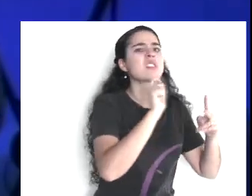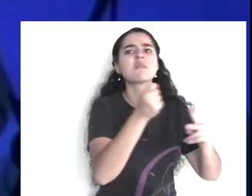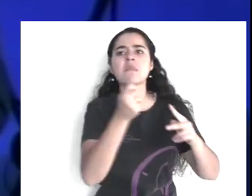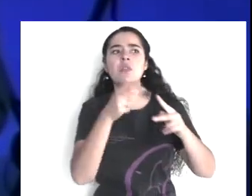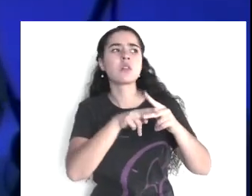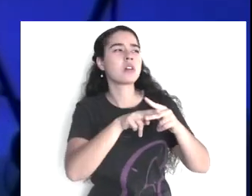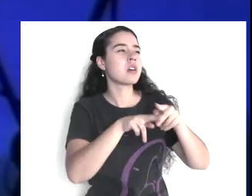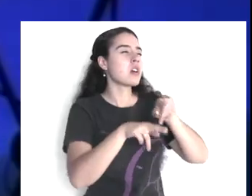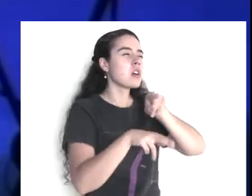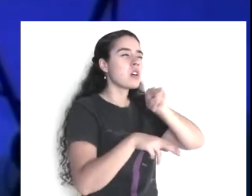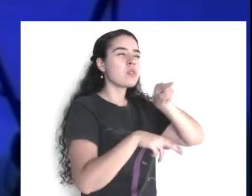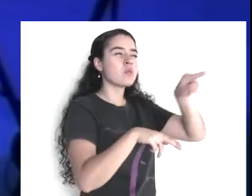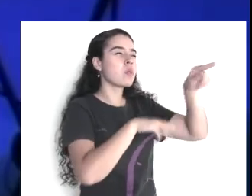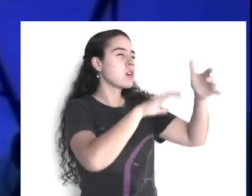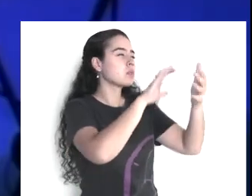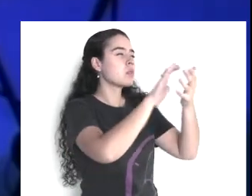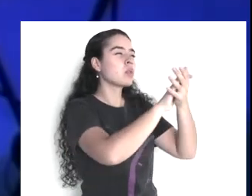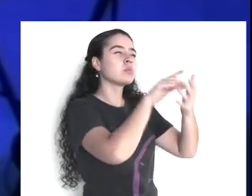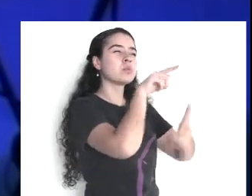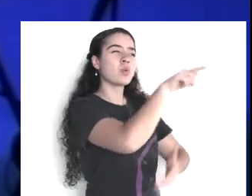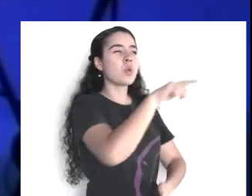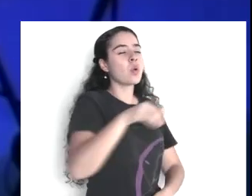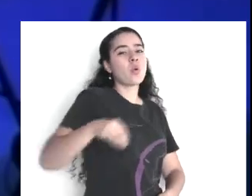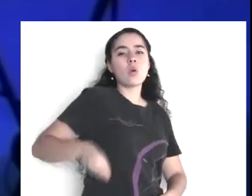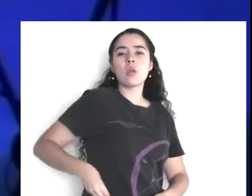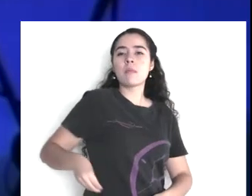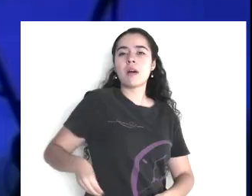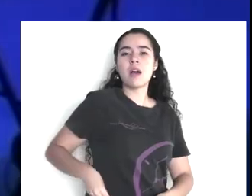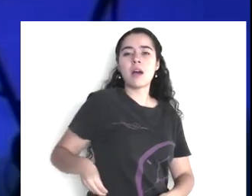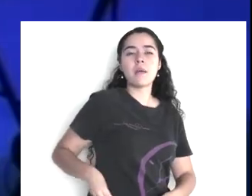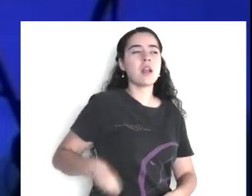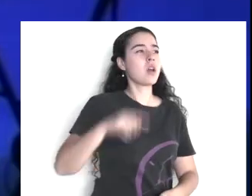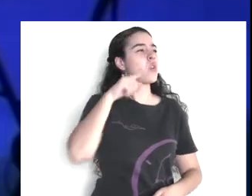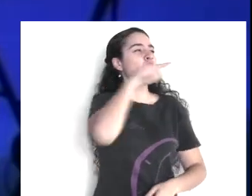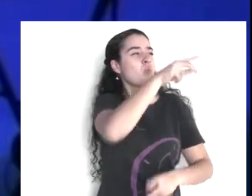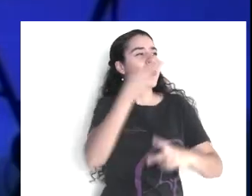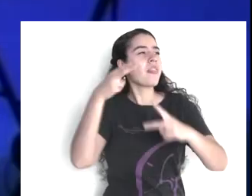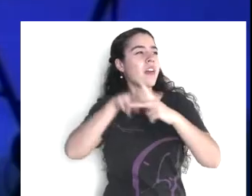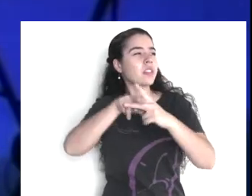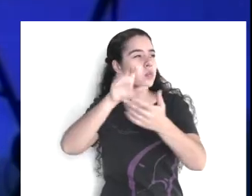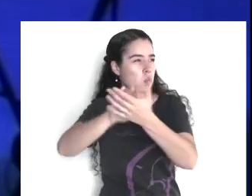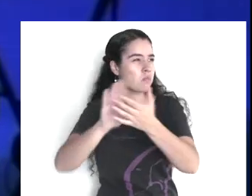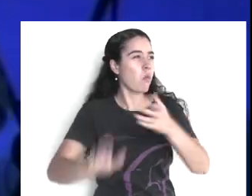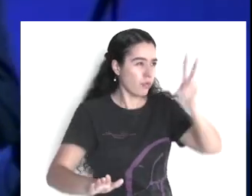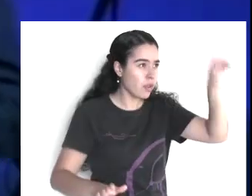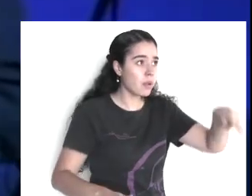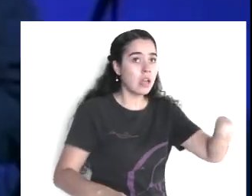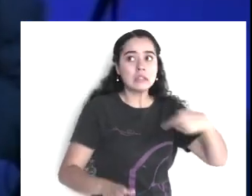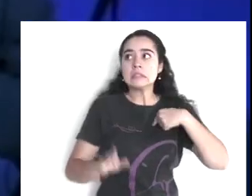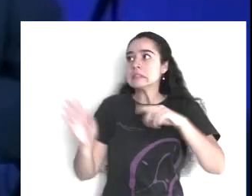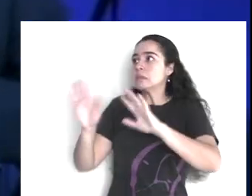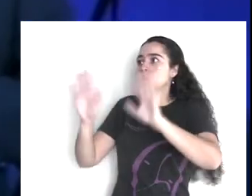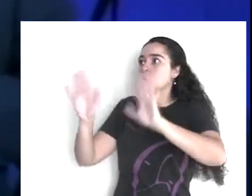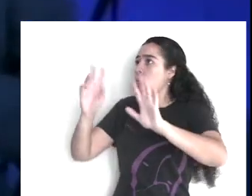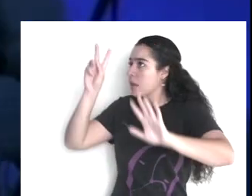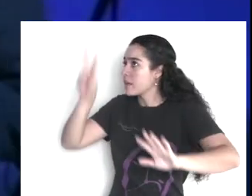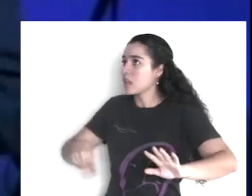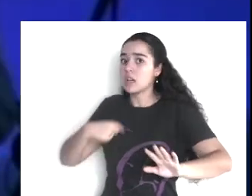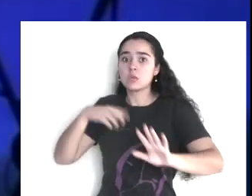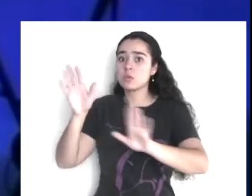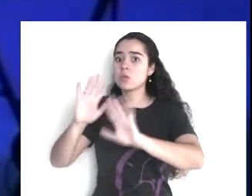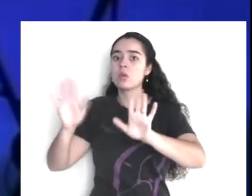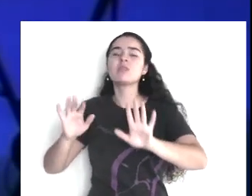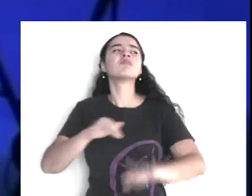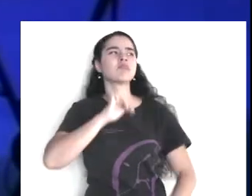el culpable. Todas, era increíble. Cómo las circunstancias se acomodaron